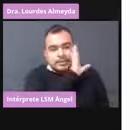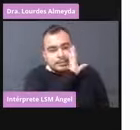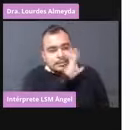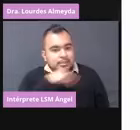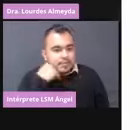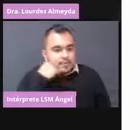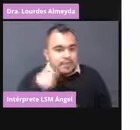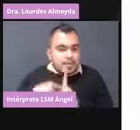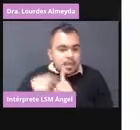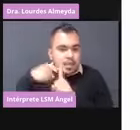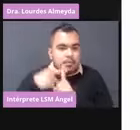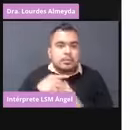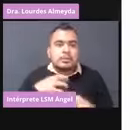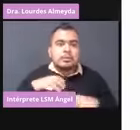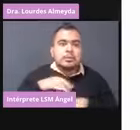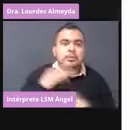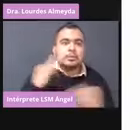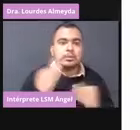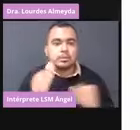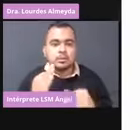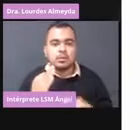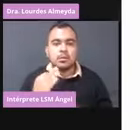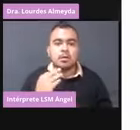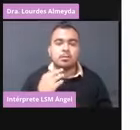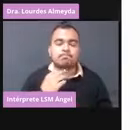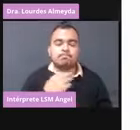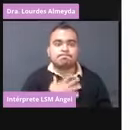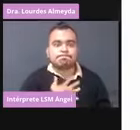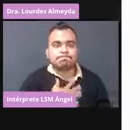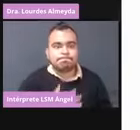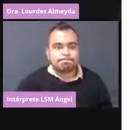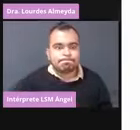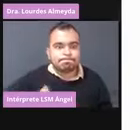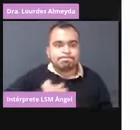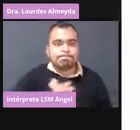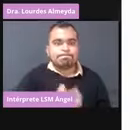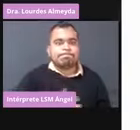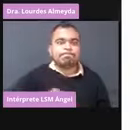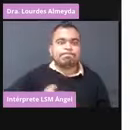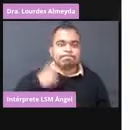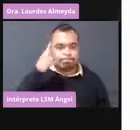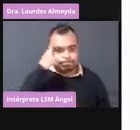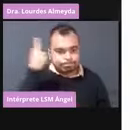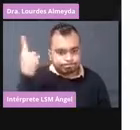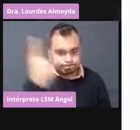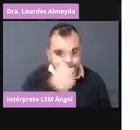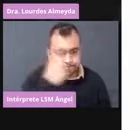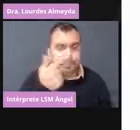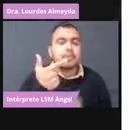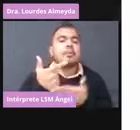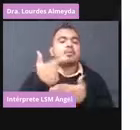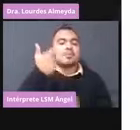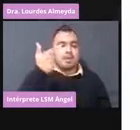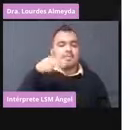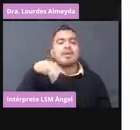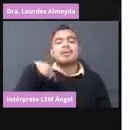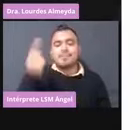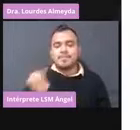artralgias, náuseas. Y graves la anafilaxia. Que ya le